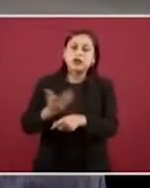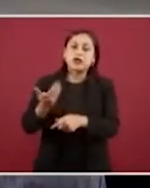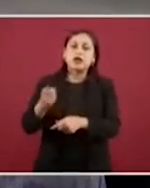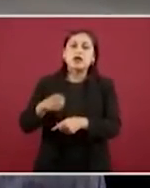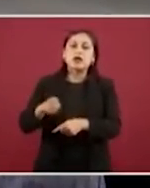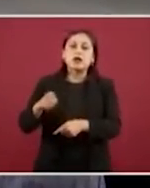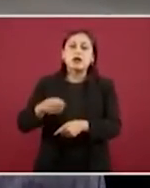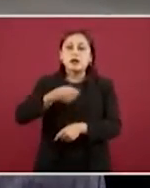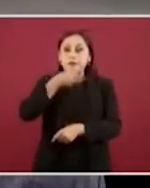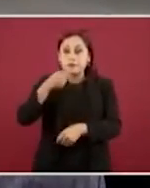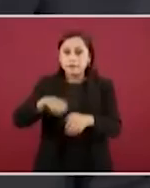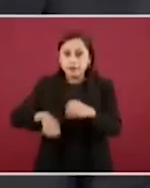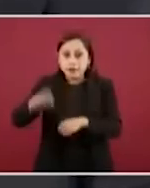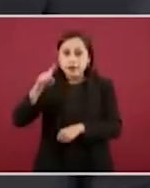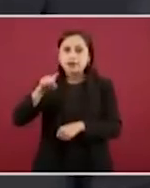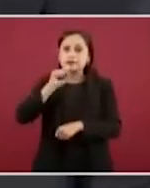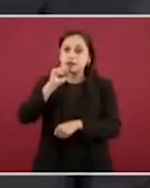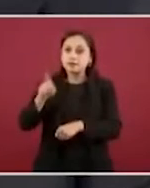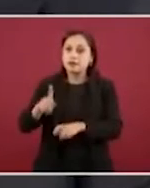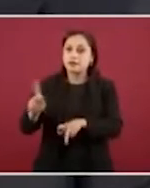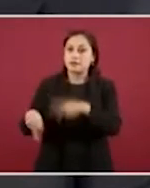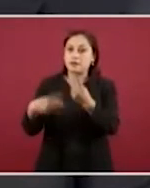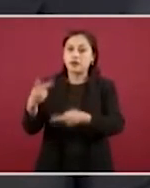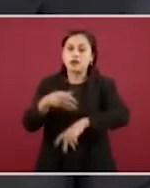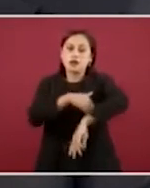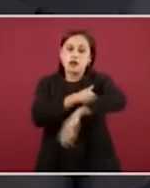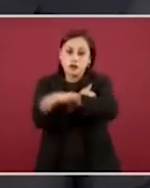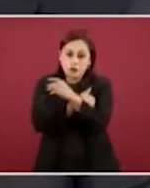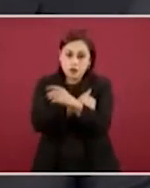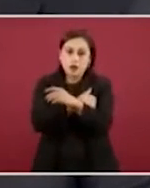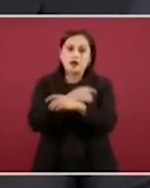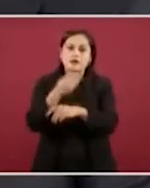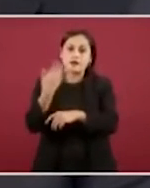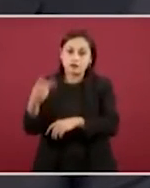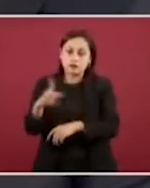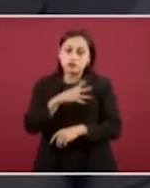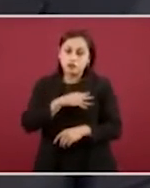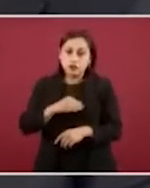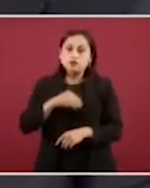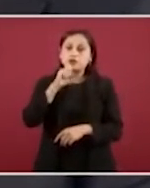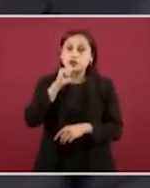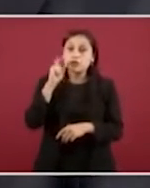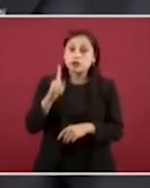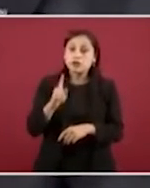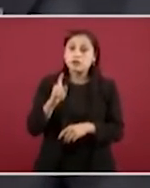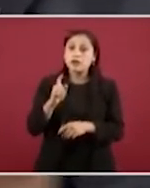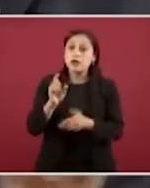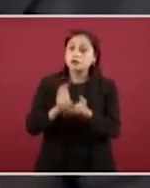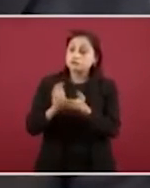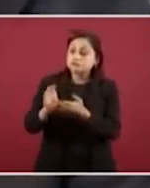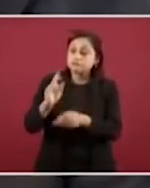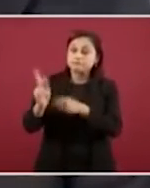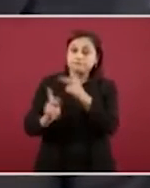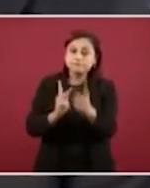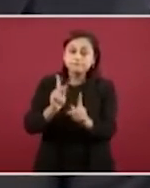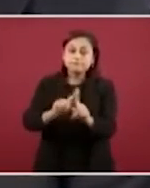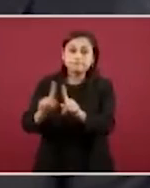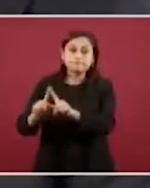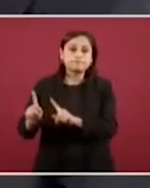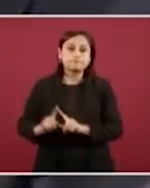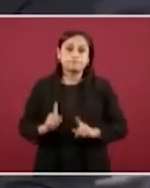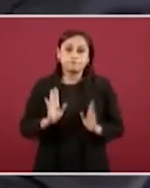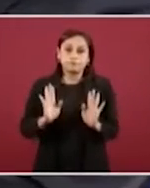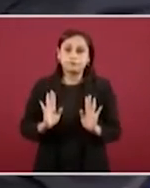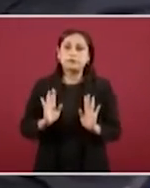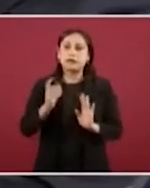vejez, así como guarderías y prestaciones sociales, es decir, un régimen ya